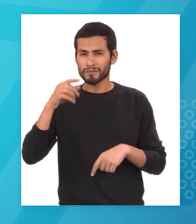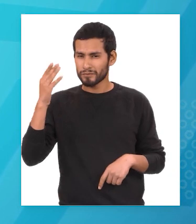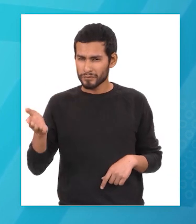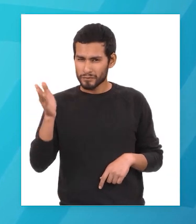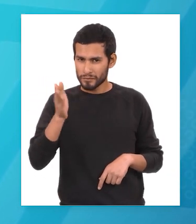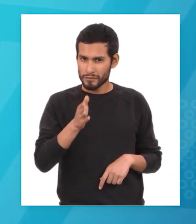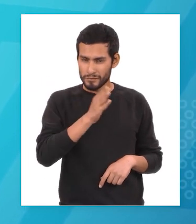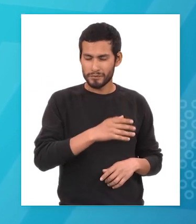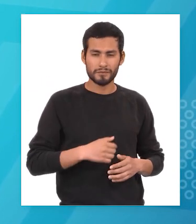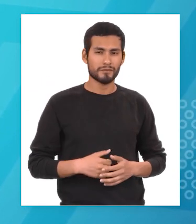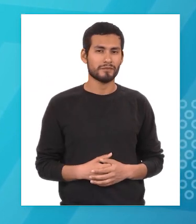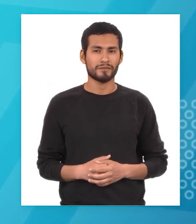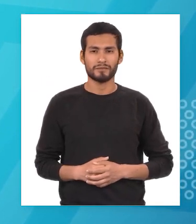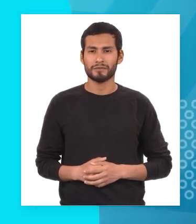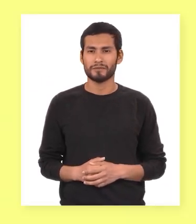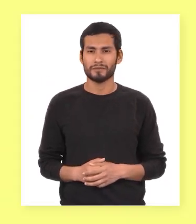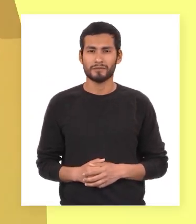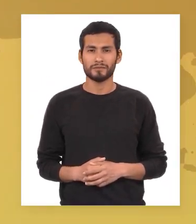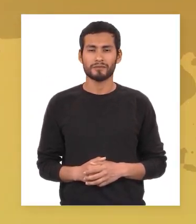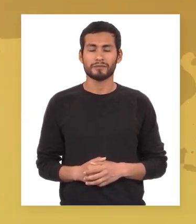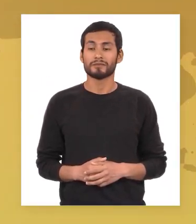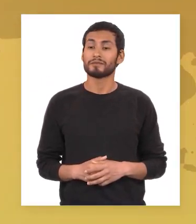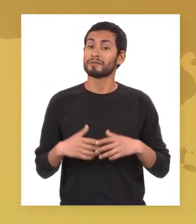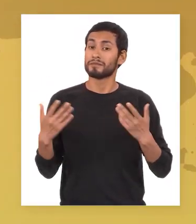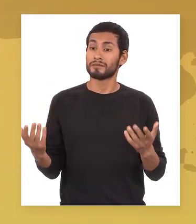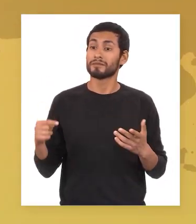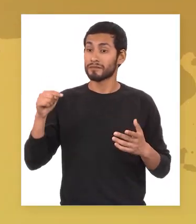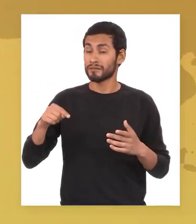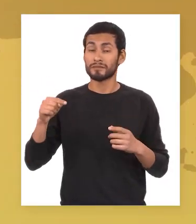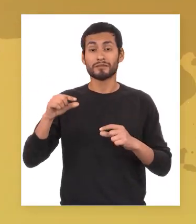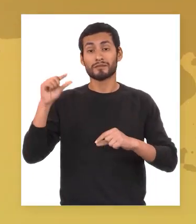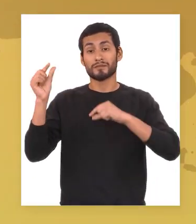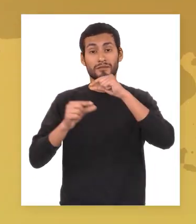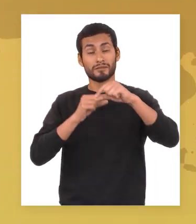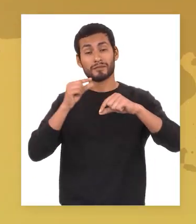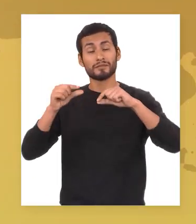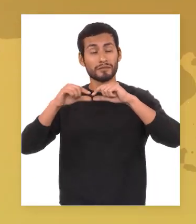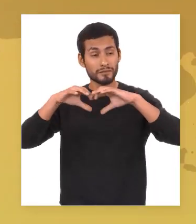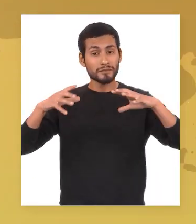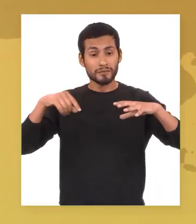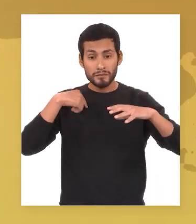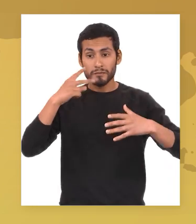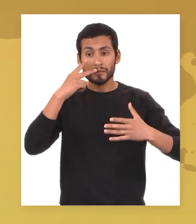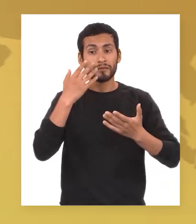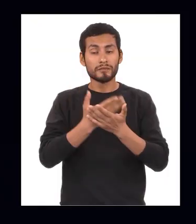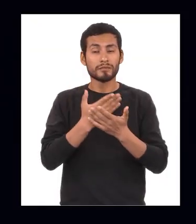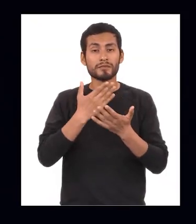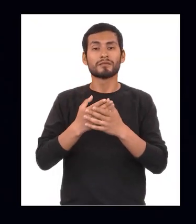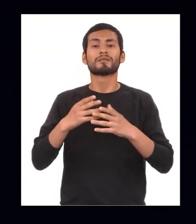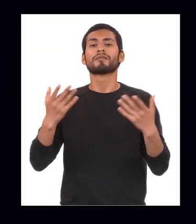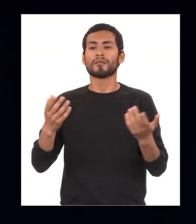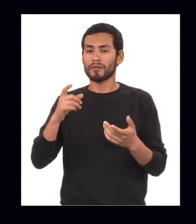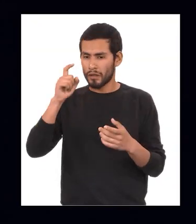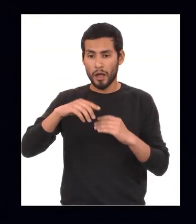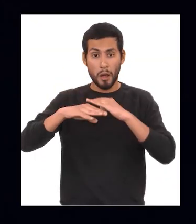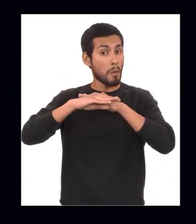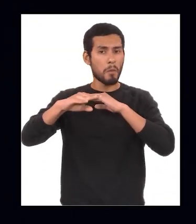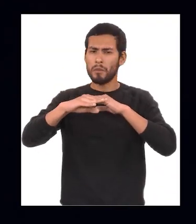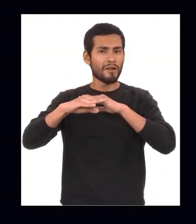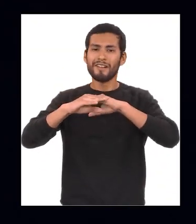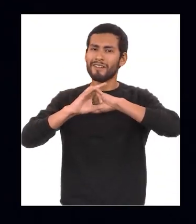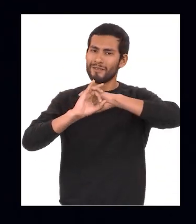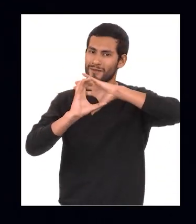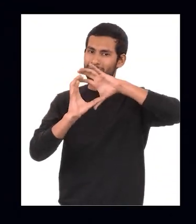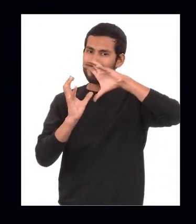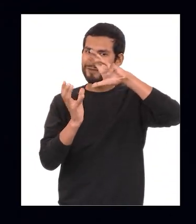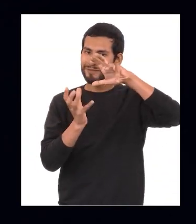en cada uno de ellos como impacto geográfico se logró probar la esfericidad de la